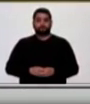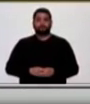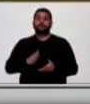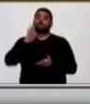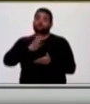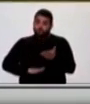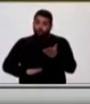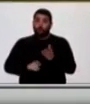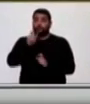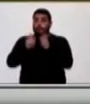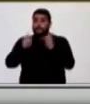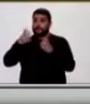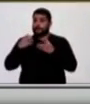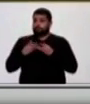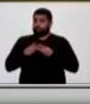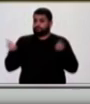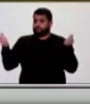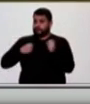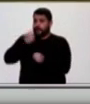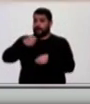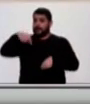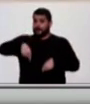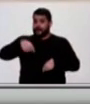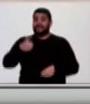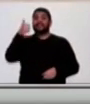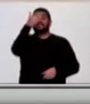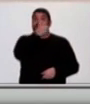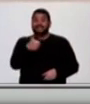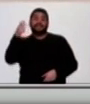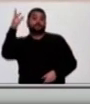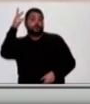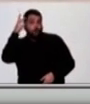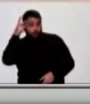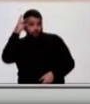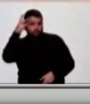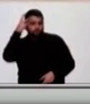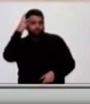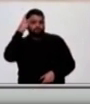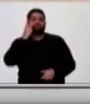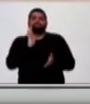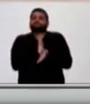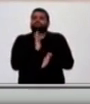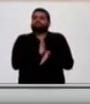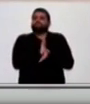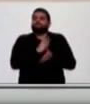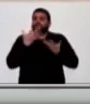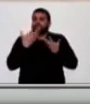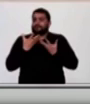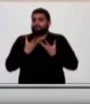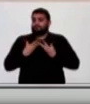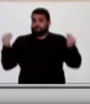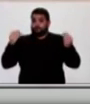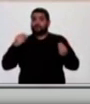Respecto a los pacientes recuperados, al día de la fecha son 608. Lo cual representa una tasa de recuperación del 58